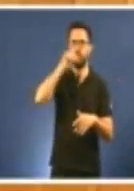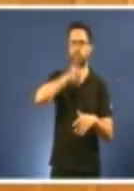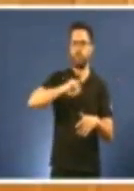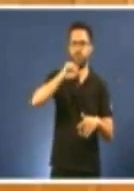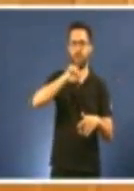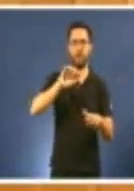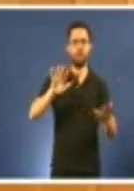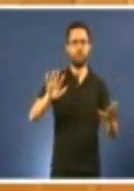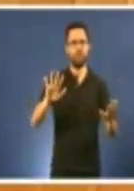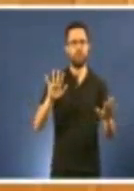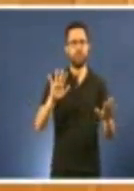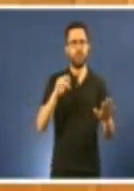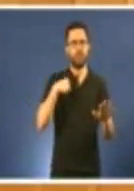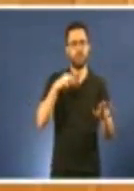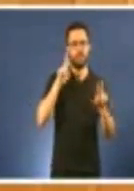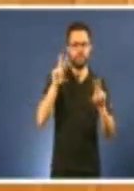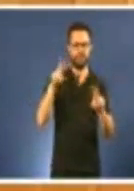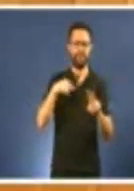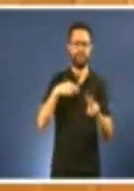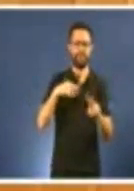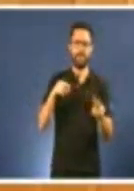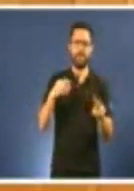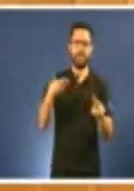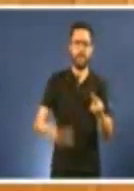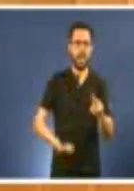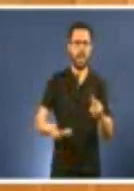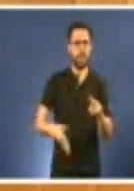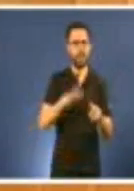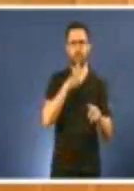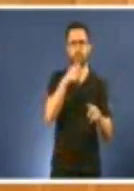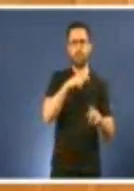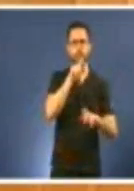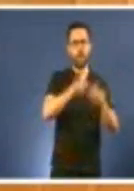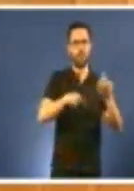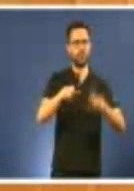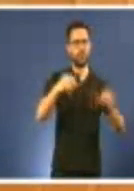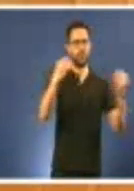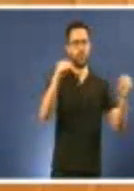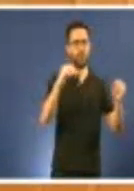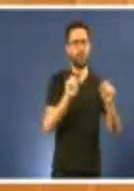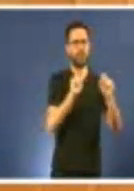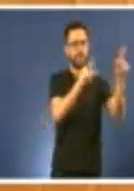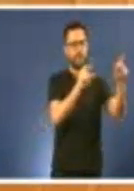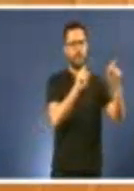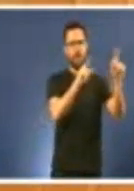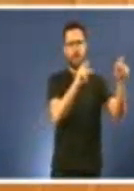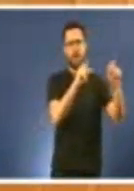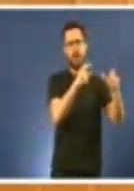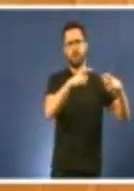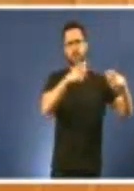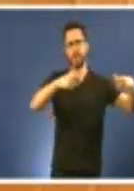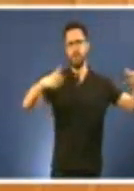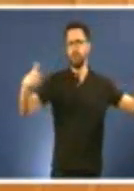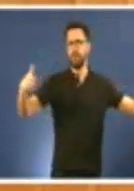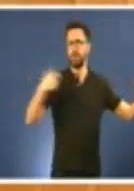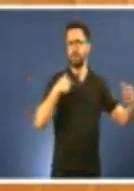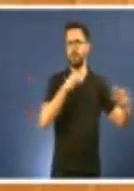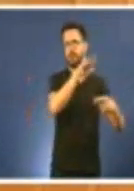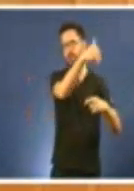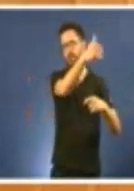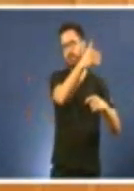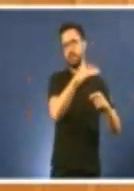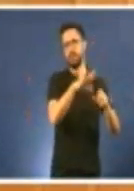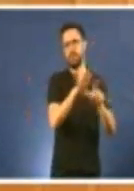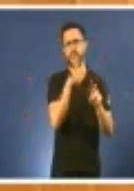ve agora agravado por unha forte emigración das persoas mozas cara ao exterior nunha nova oleada que recorda